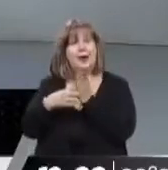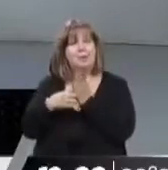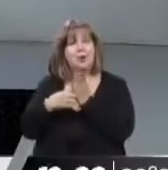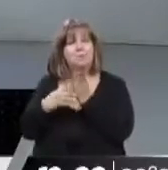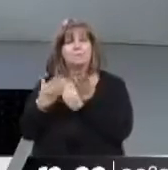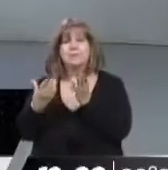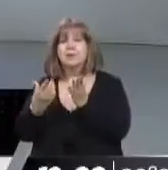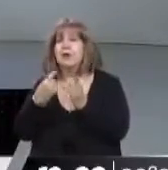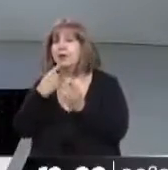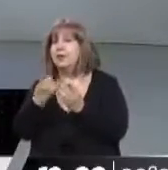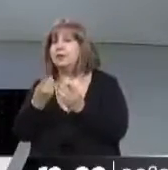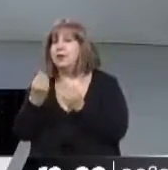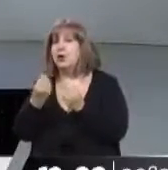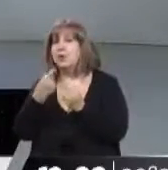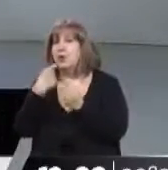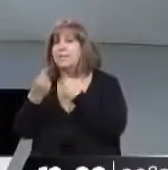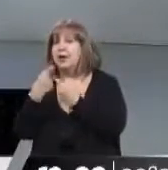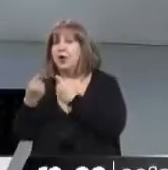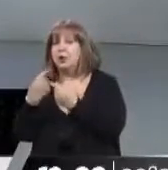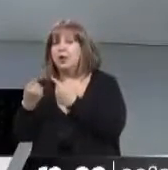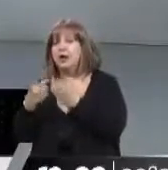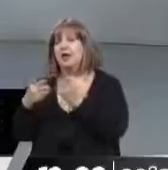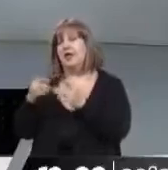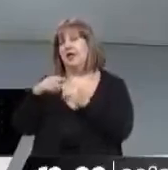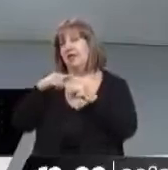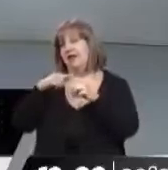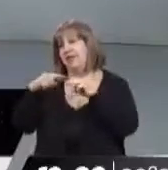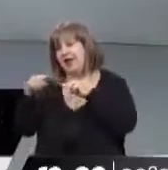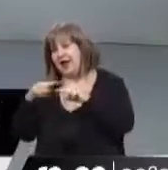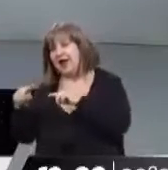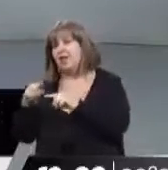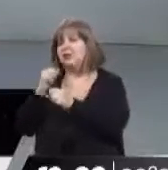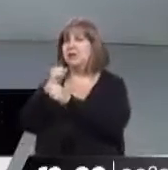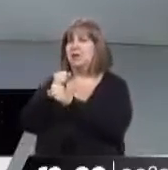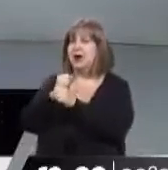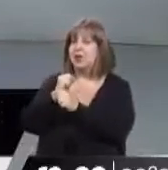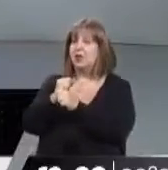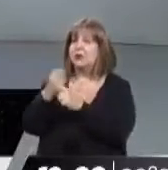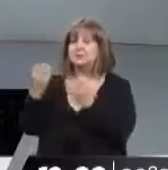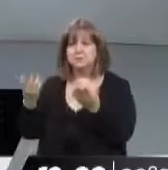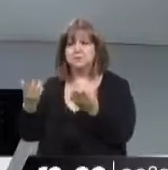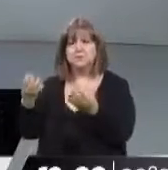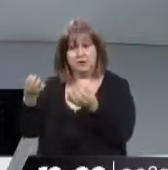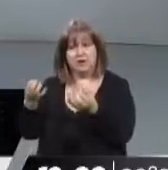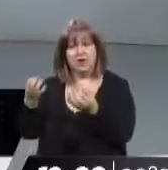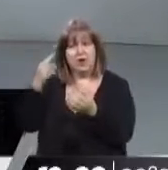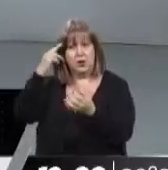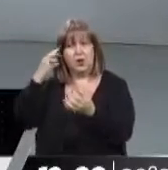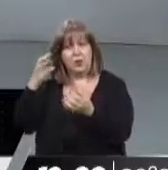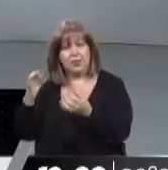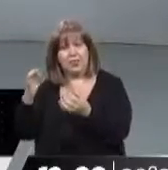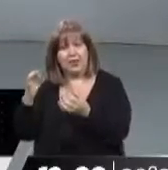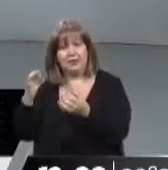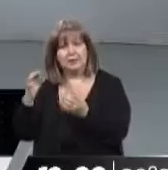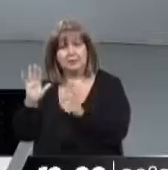a sondear dentro de sus ámbitos delegados y trabajadores a ver qué tipo de impresión les da esta propuesta. Vamos a